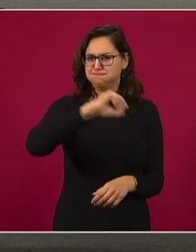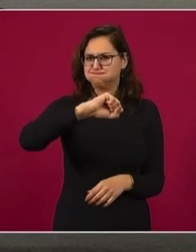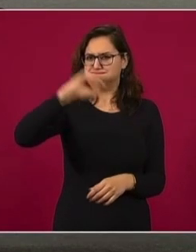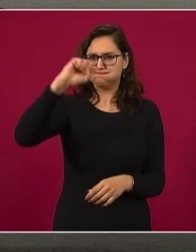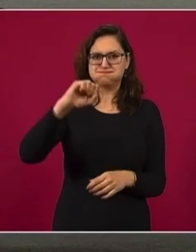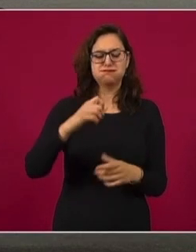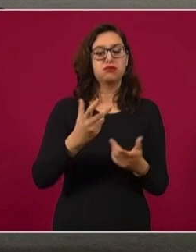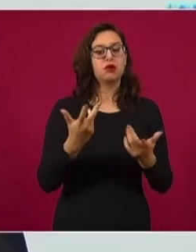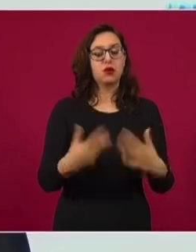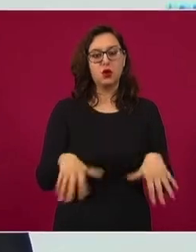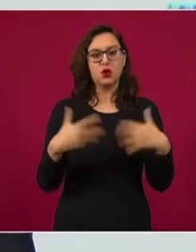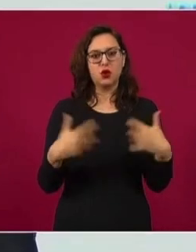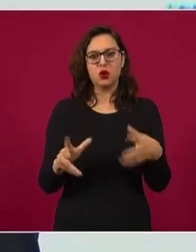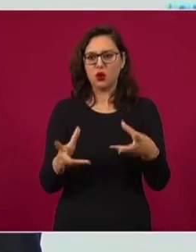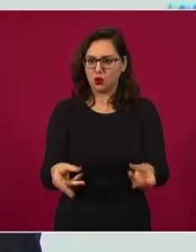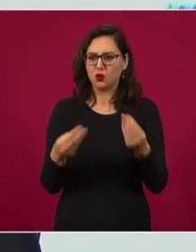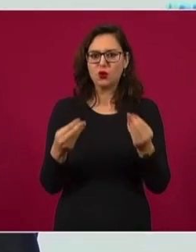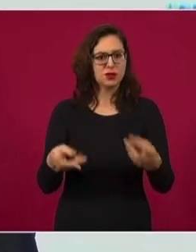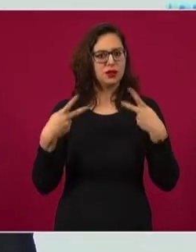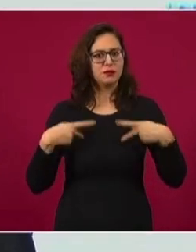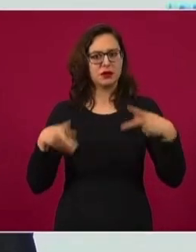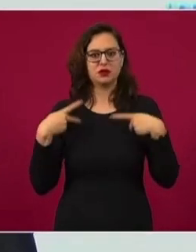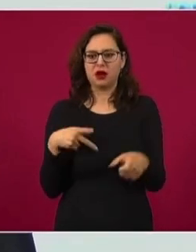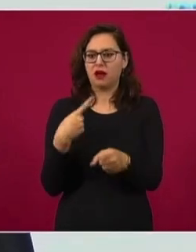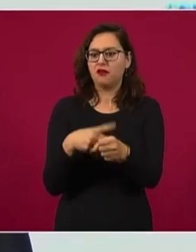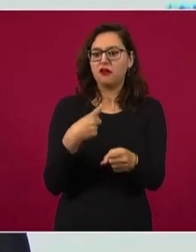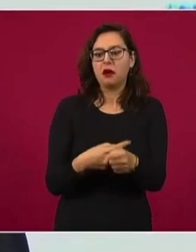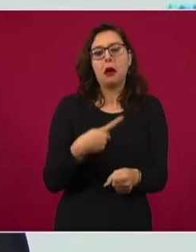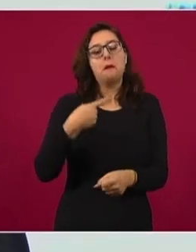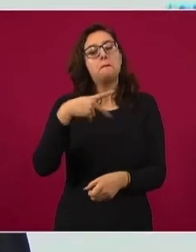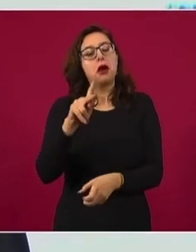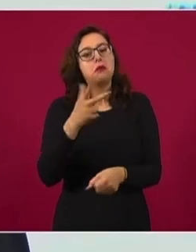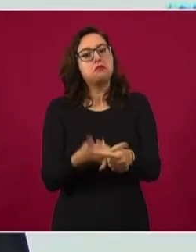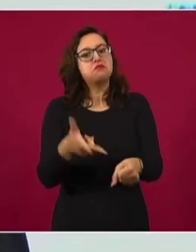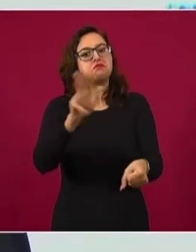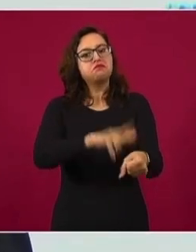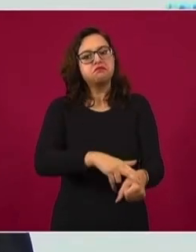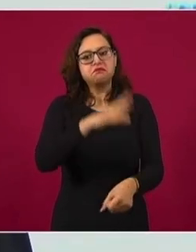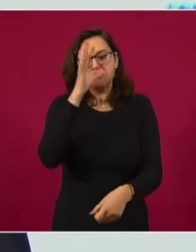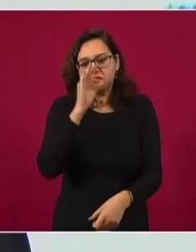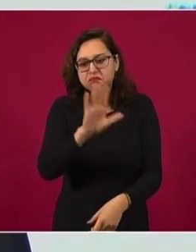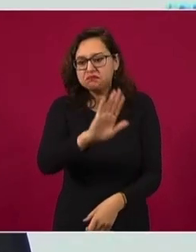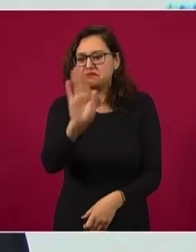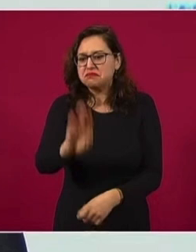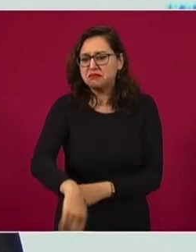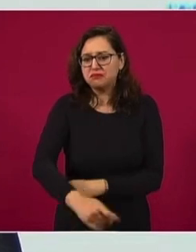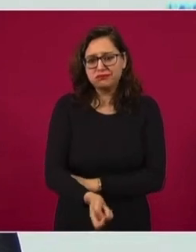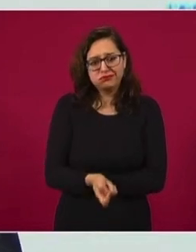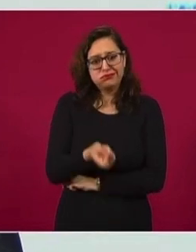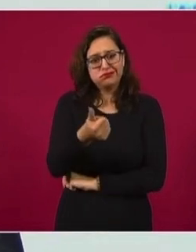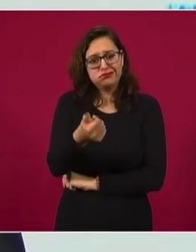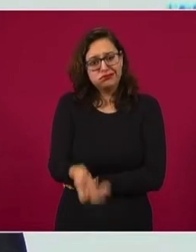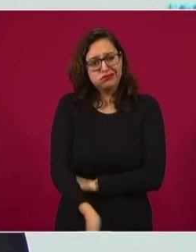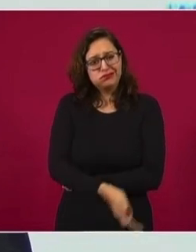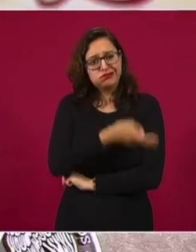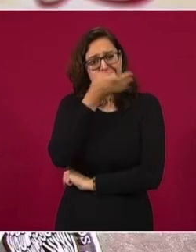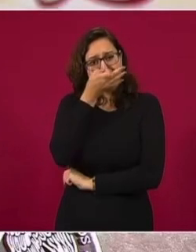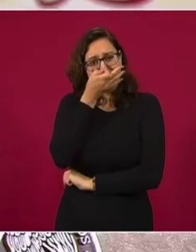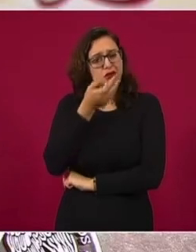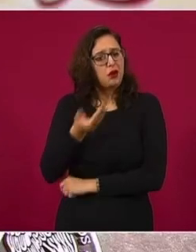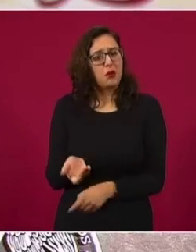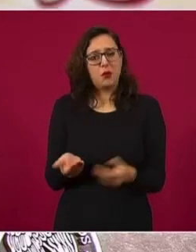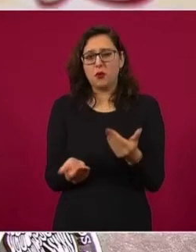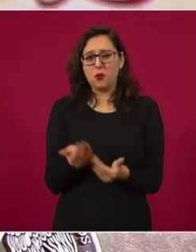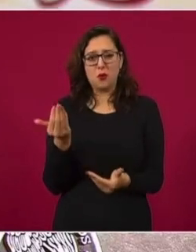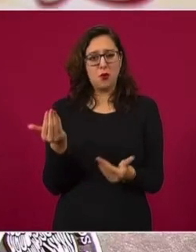hospitalizaciones y en mortalidad no alcanzó a ser ni siquiera la sexta parte de la